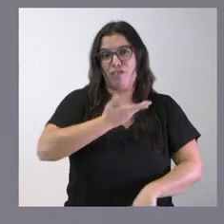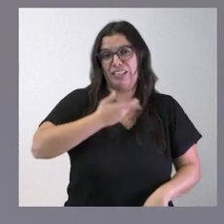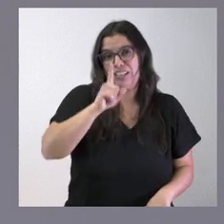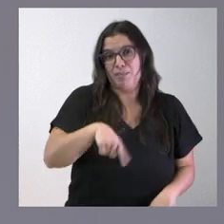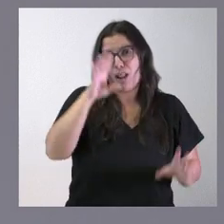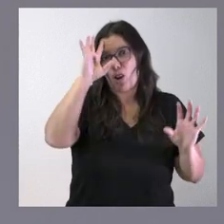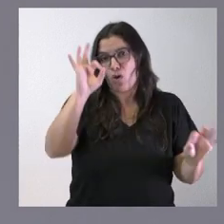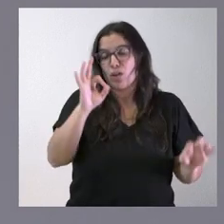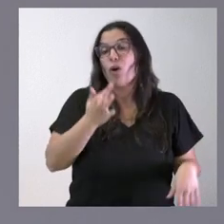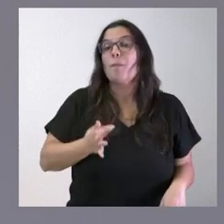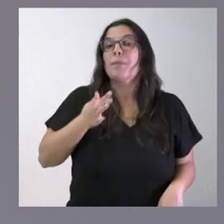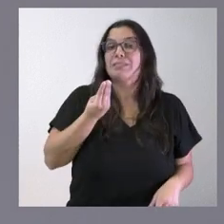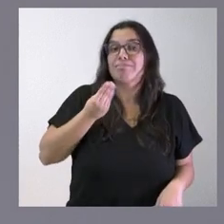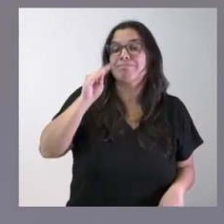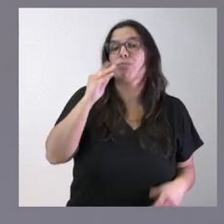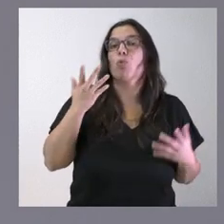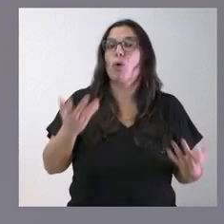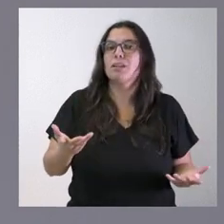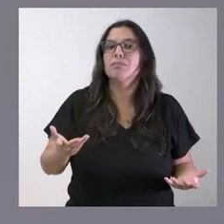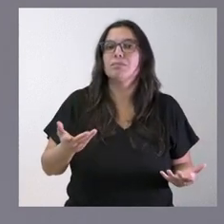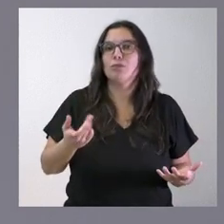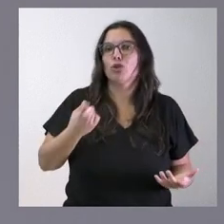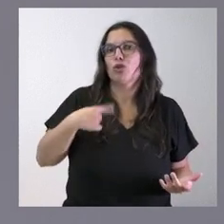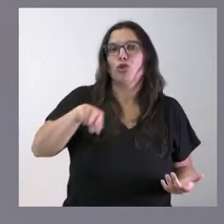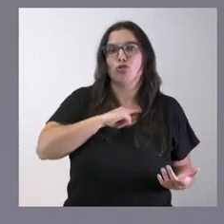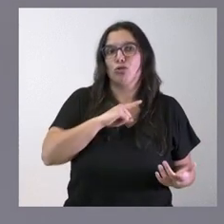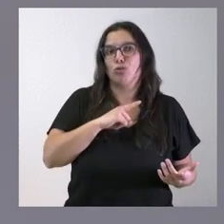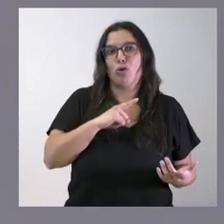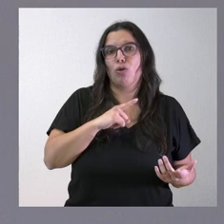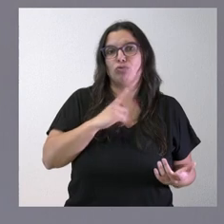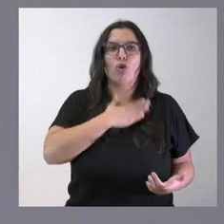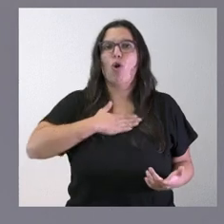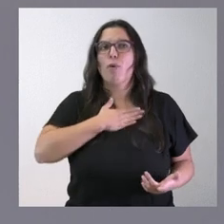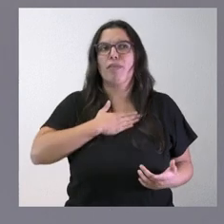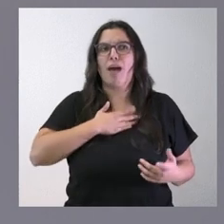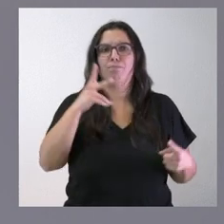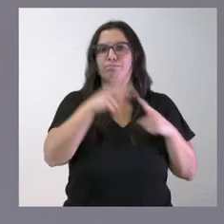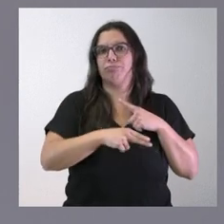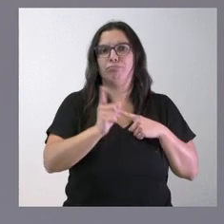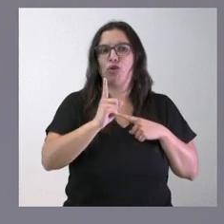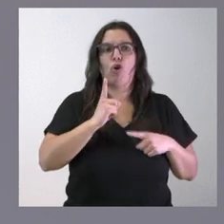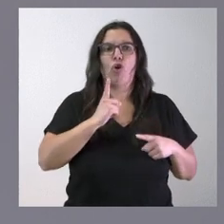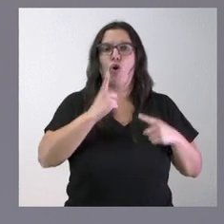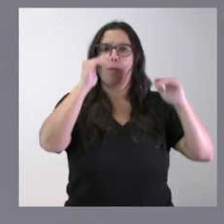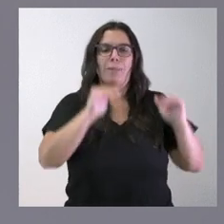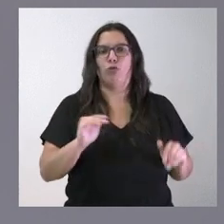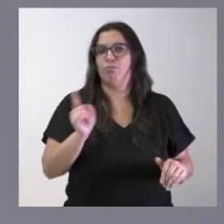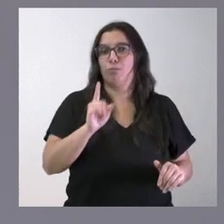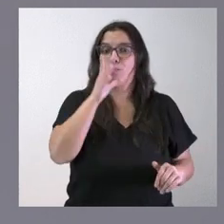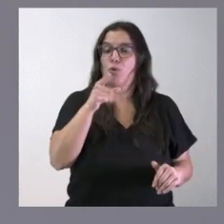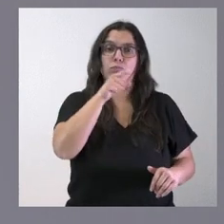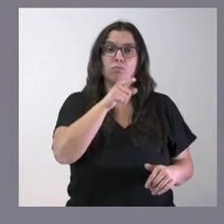con la dificultad añadida de que nosotros no vamos a disminuir el confort en esas instalaciones donde se prestan servicios para personas